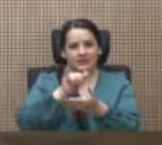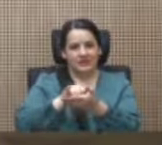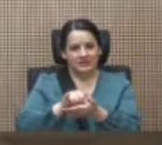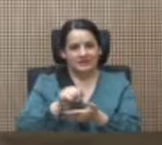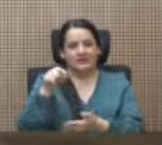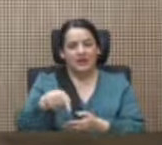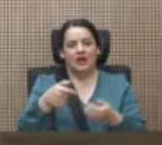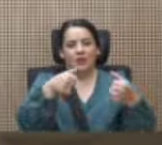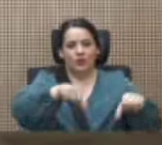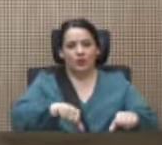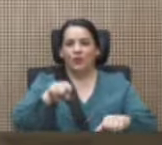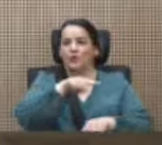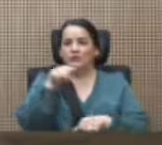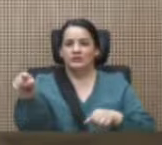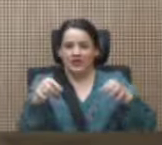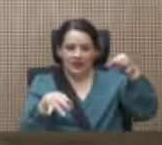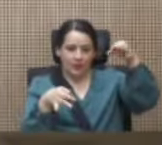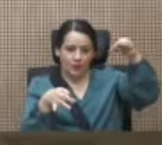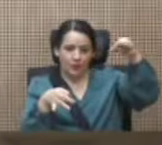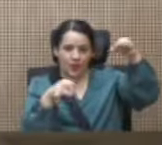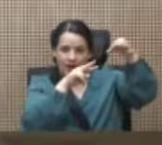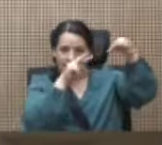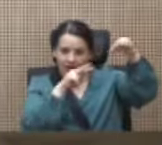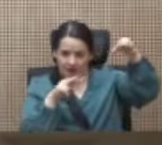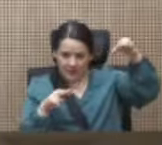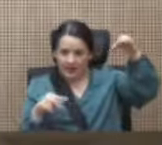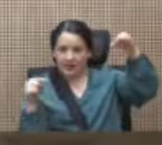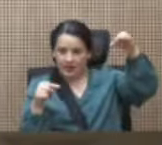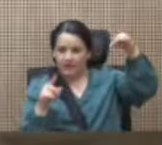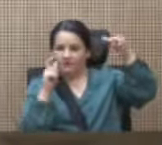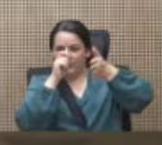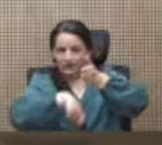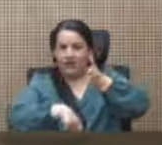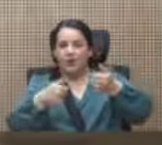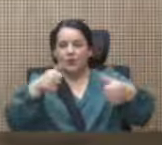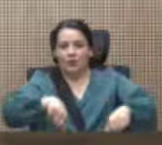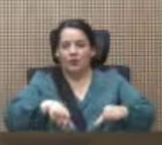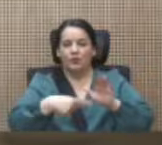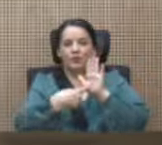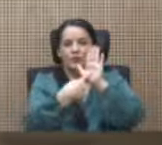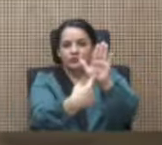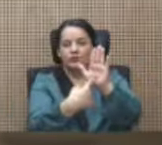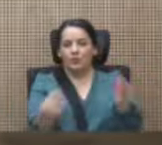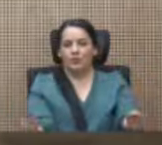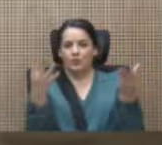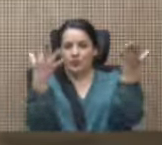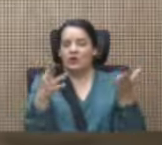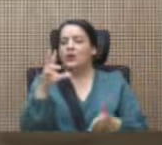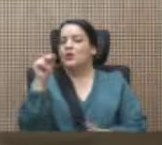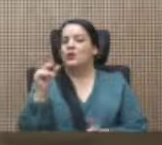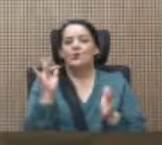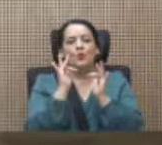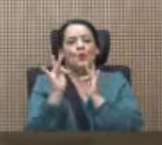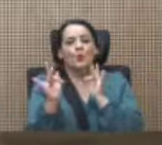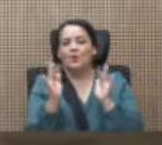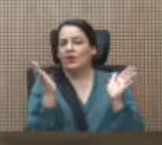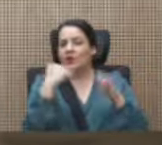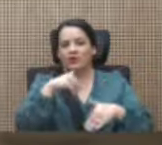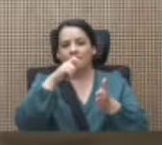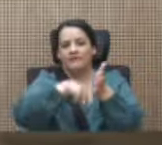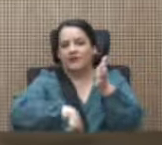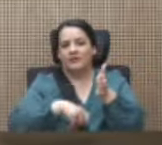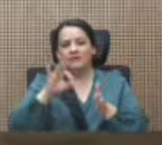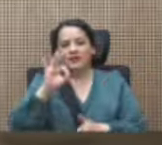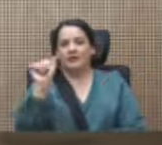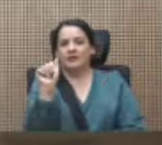aún, revisen la hoja donde firmaron ese acuerdo, que fue el que se hizo de conocimiento público, y no verán la firma del Frente Amplio, porque